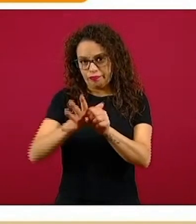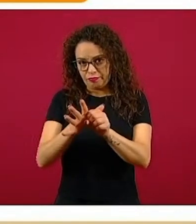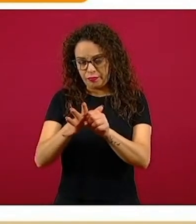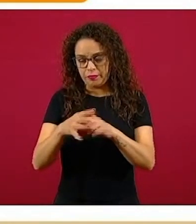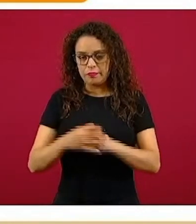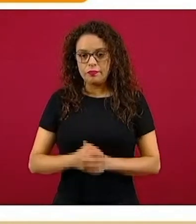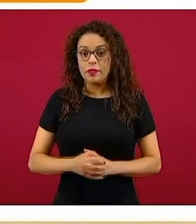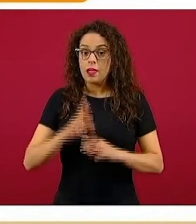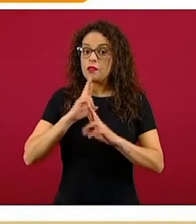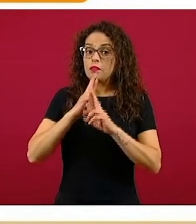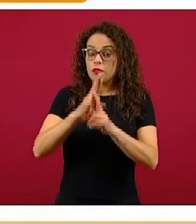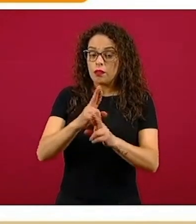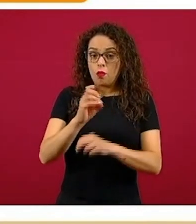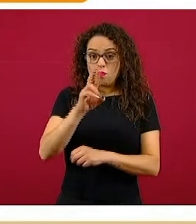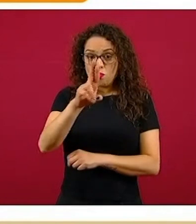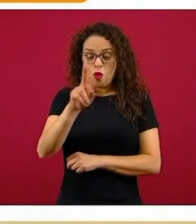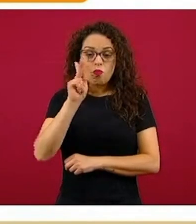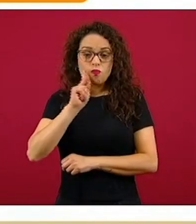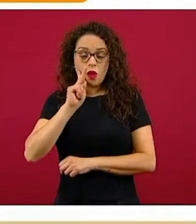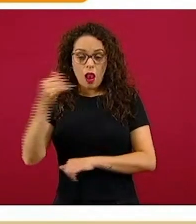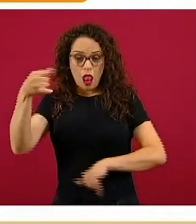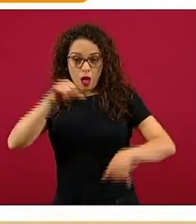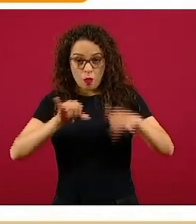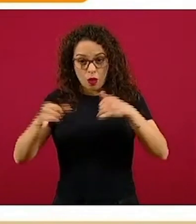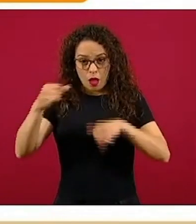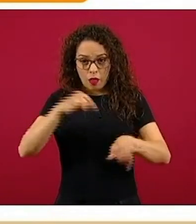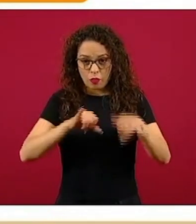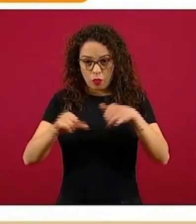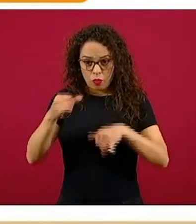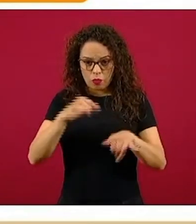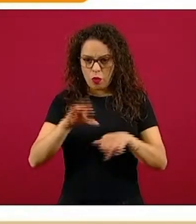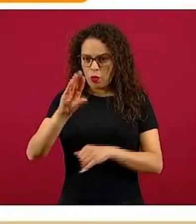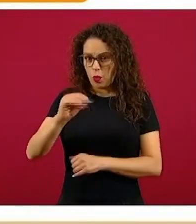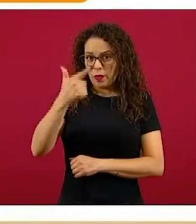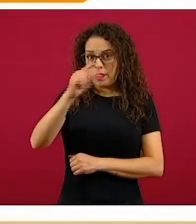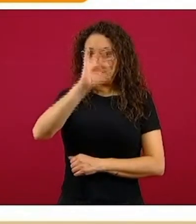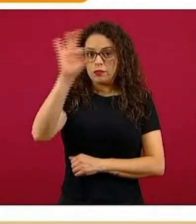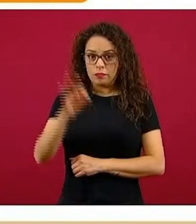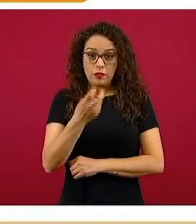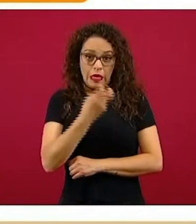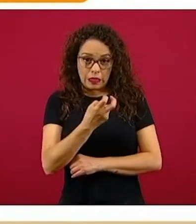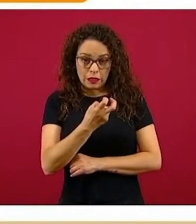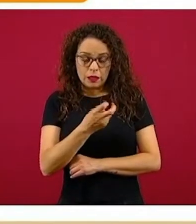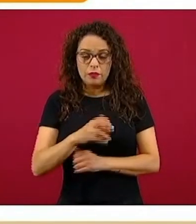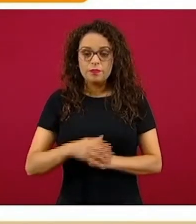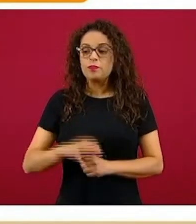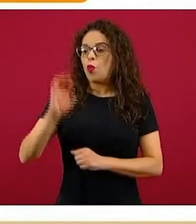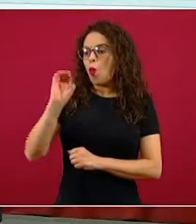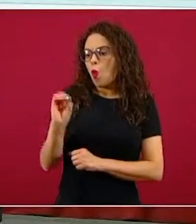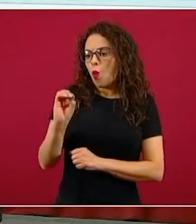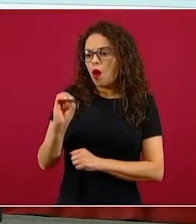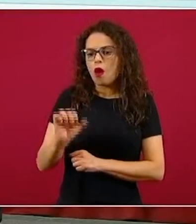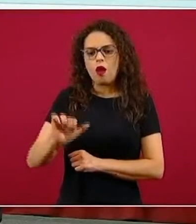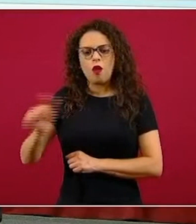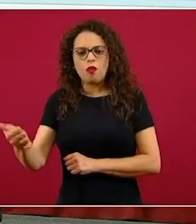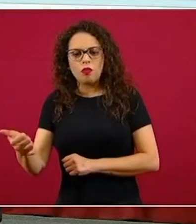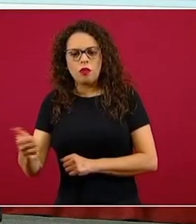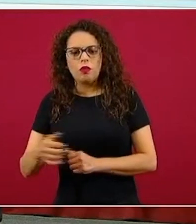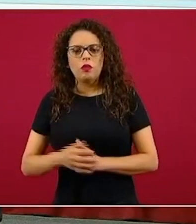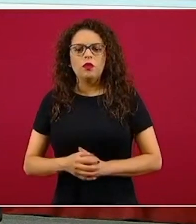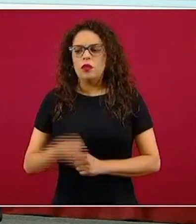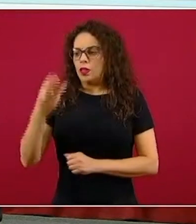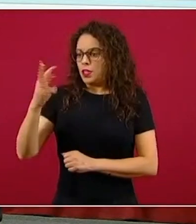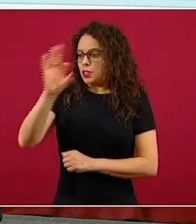un resultado de laboratorio emitido, que es la gran mayoría de ellas, en el 97 por ciento sucede esto, o en este otro